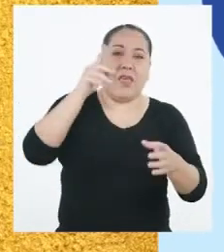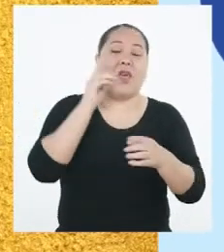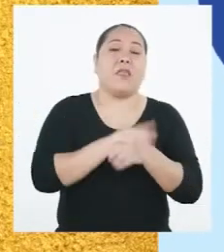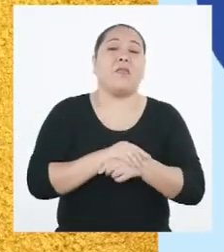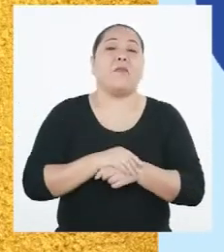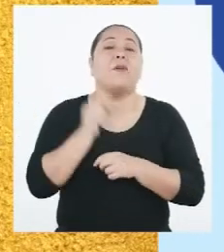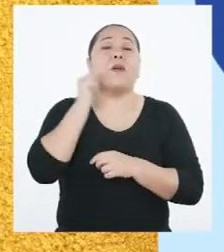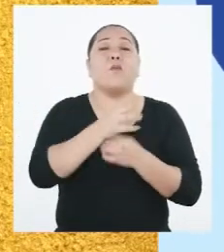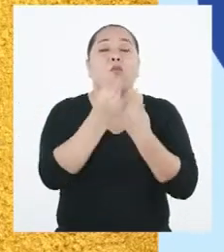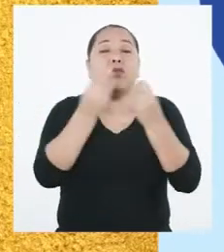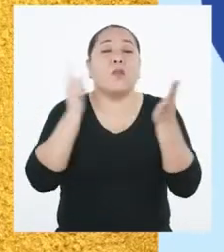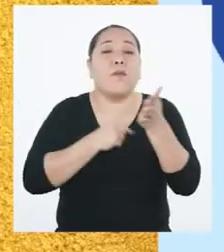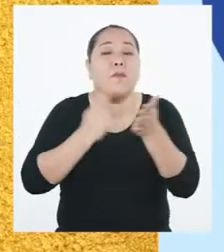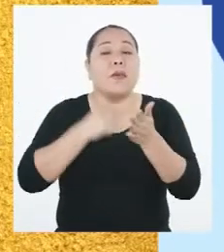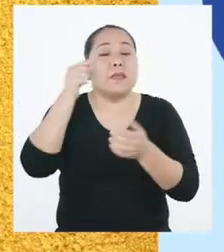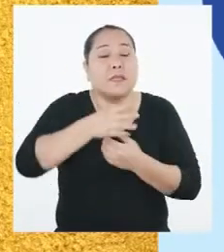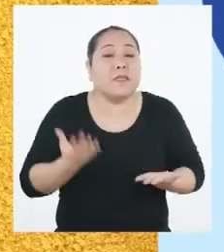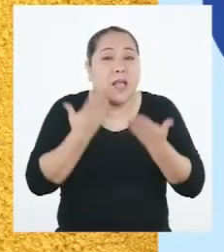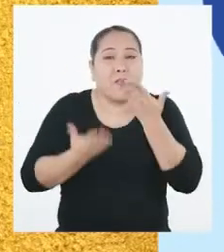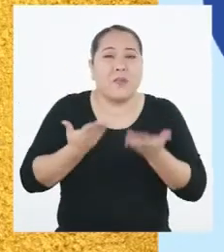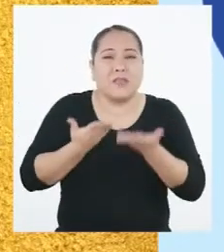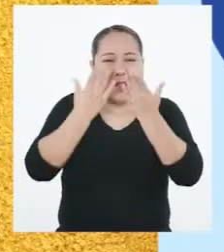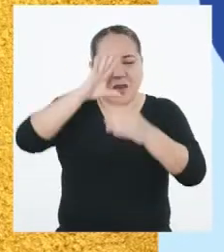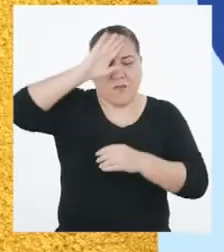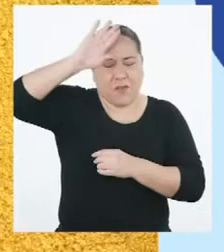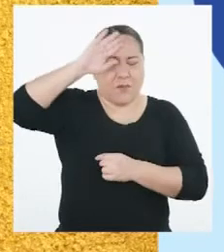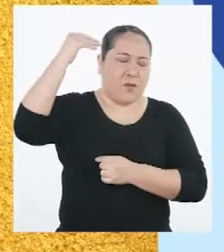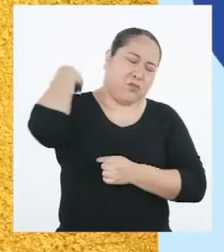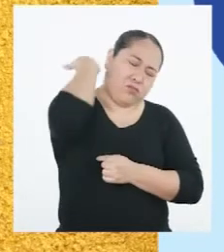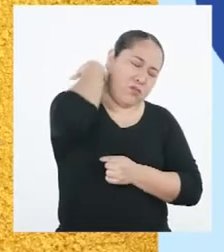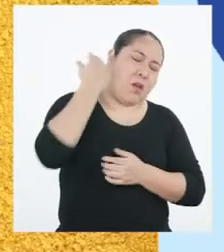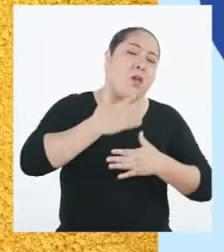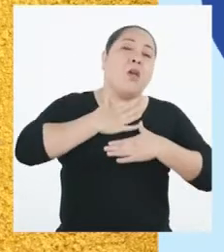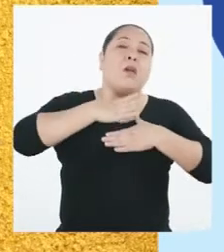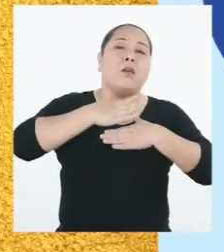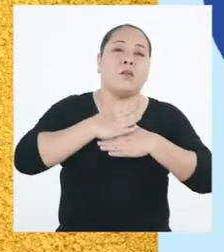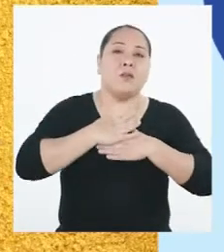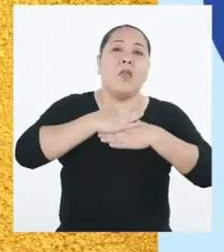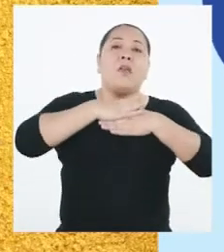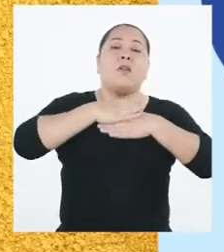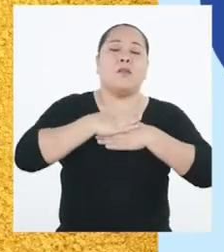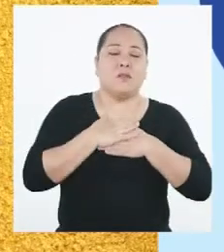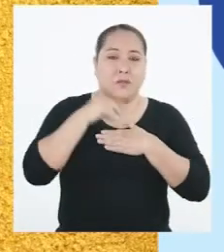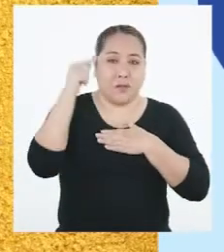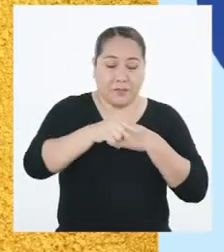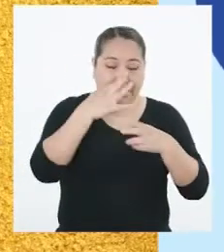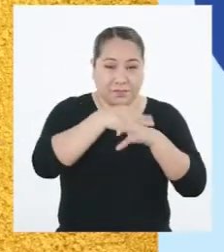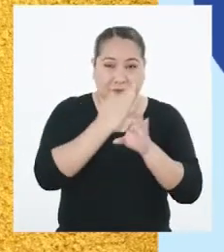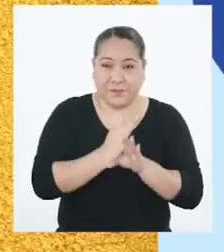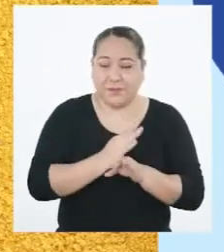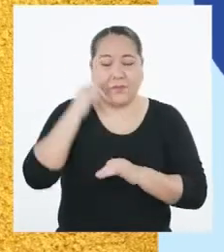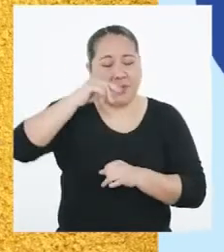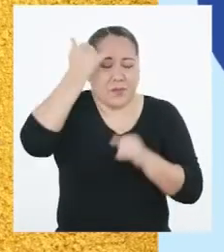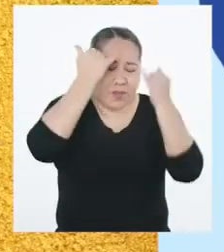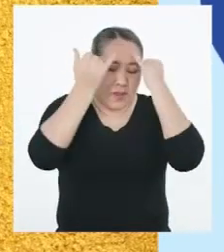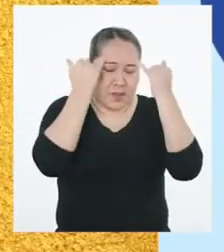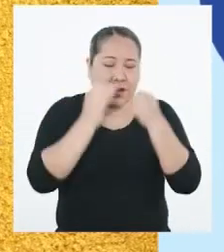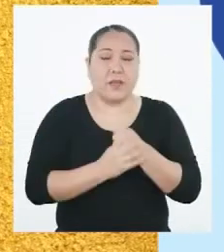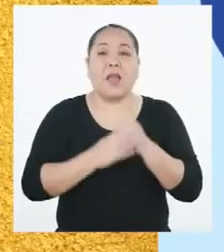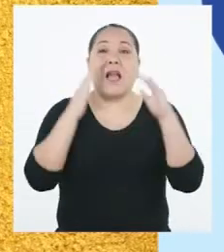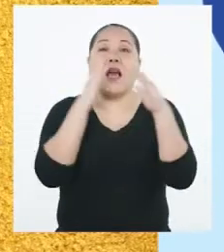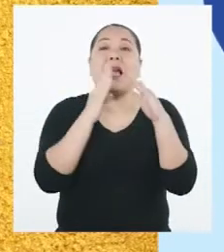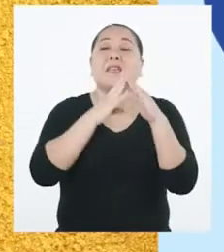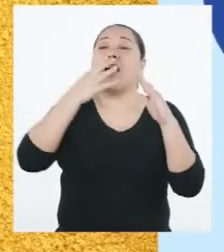temperaturas que muchas veces suelen causar enfermedades respiratorias. En ese sentido, iniciativas como las casas